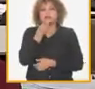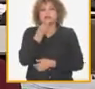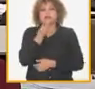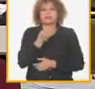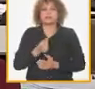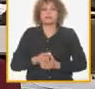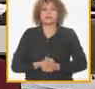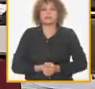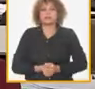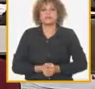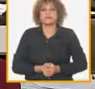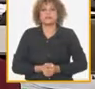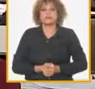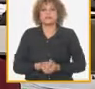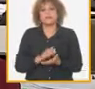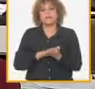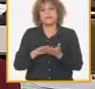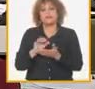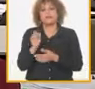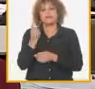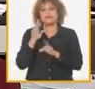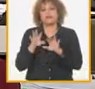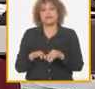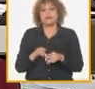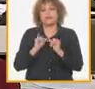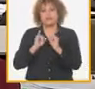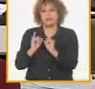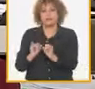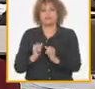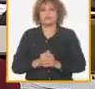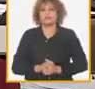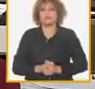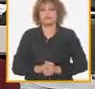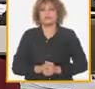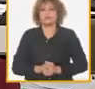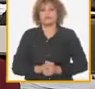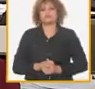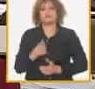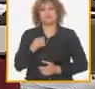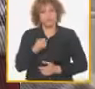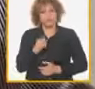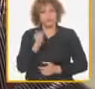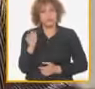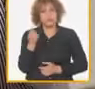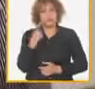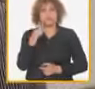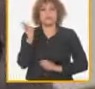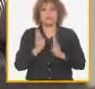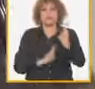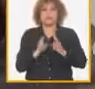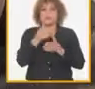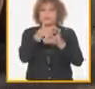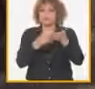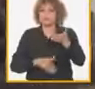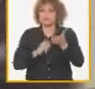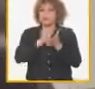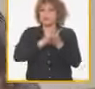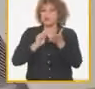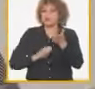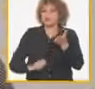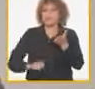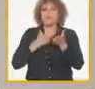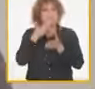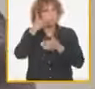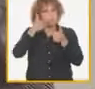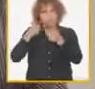bien permiso primer secretario para informar bueno primeramente muy de acuerdo con el informe la claridad que tiene